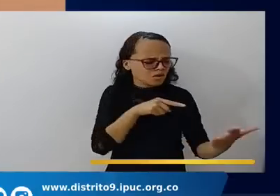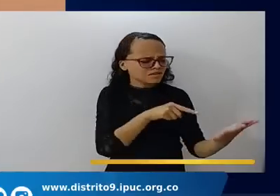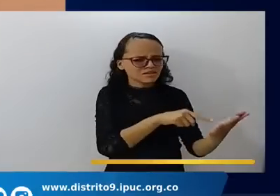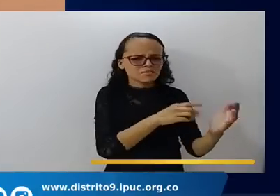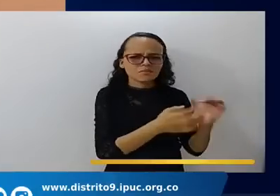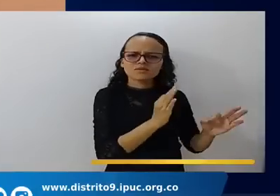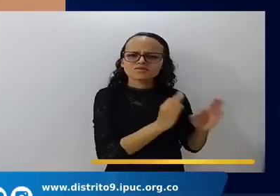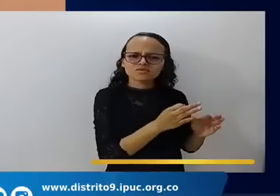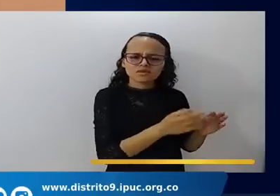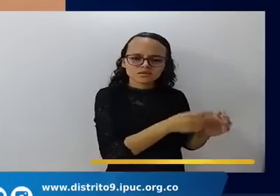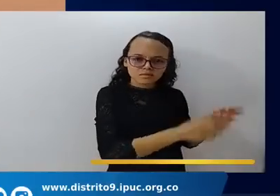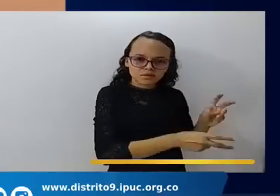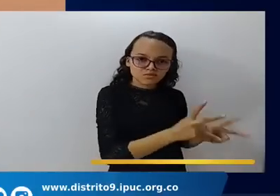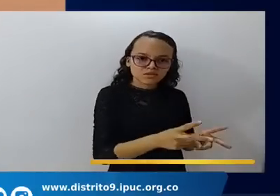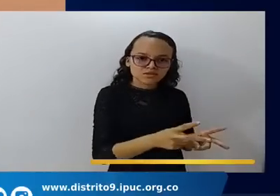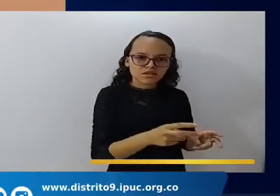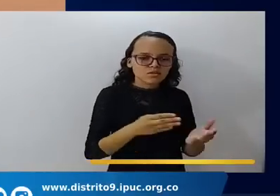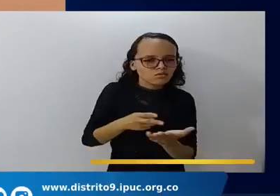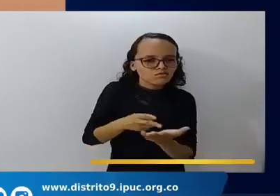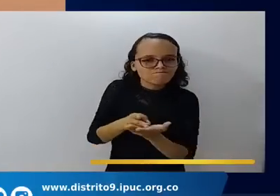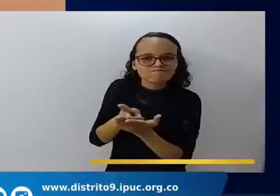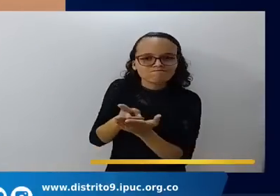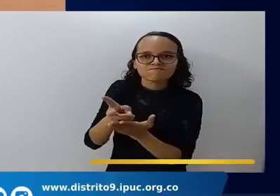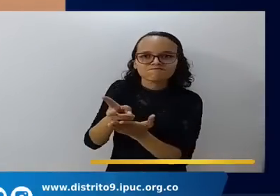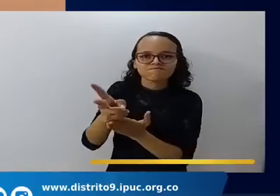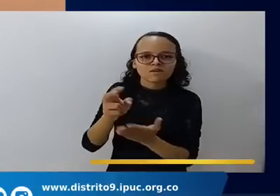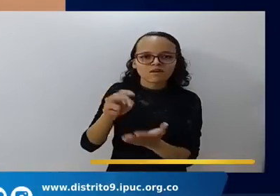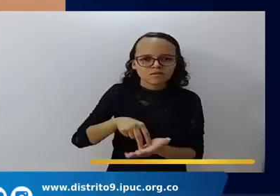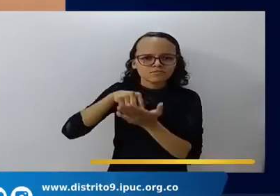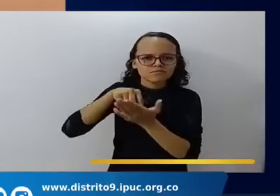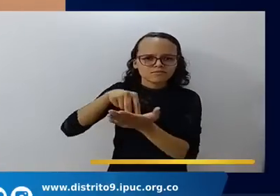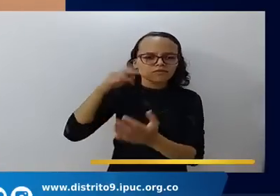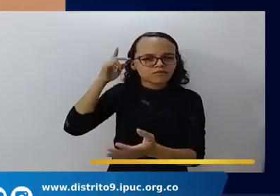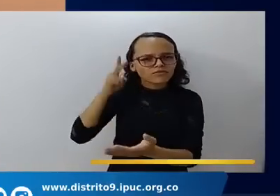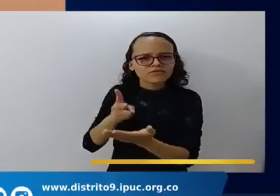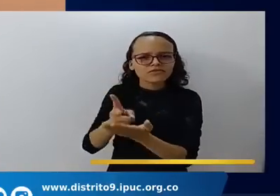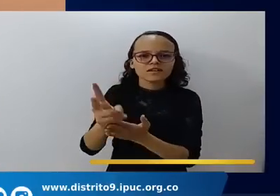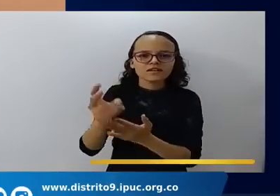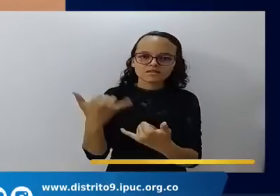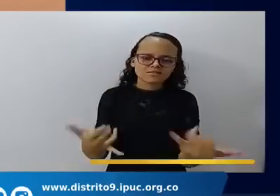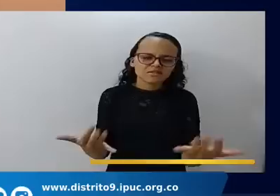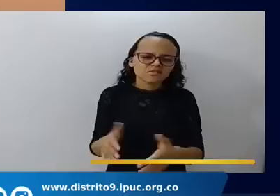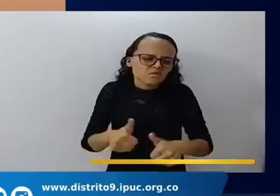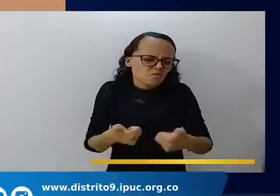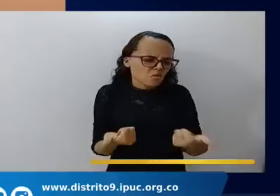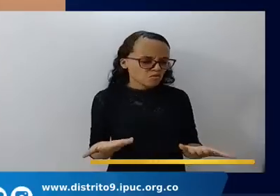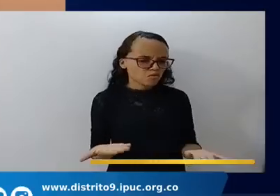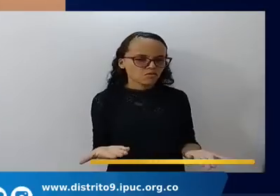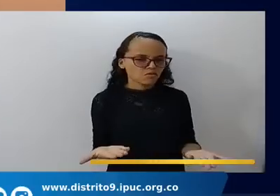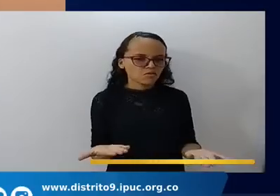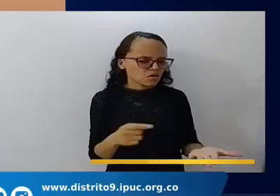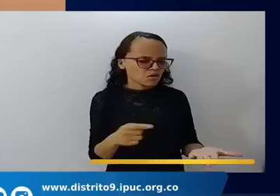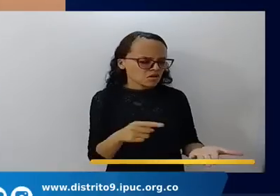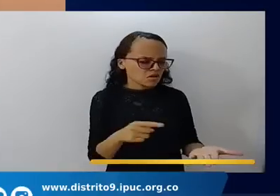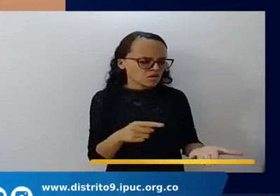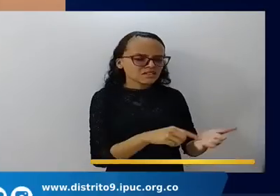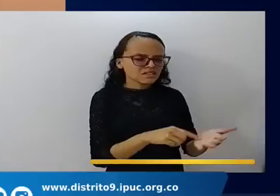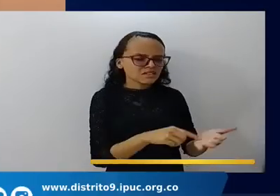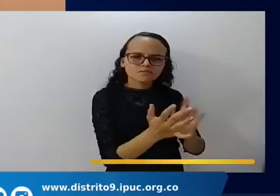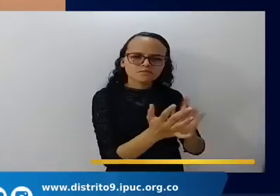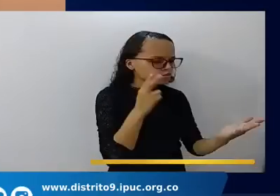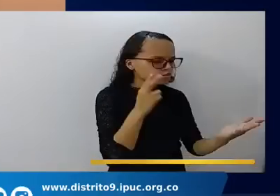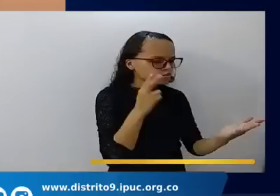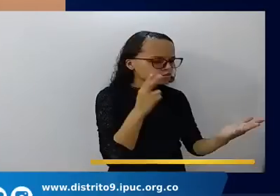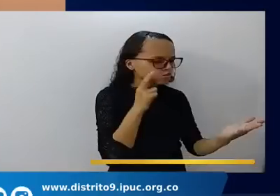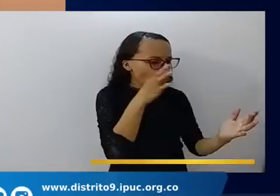permanecer fieles hasta el final? ¿Cómo lo hicieron? Claro,